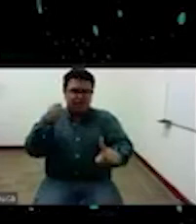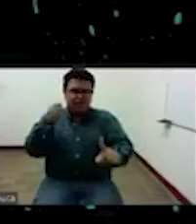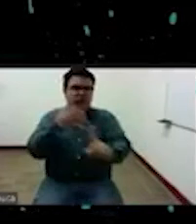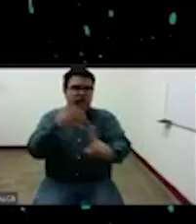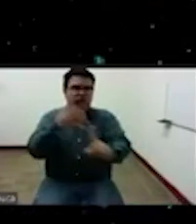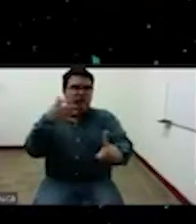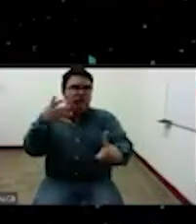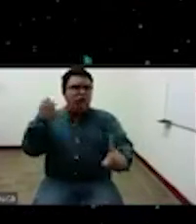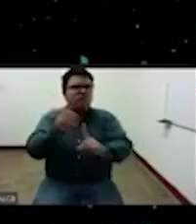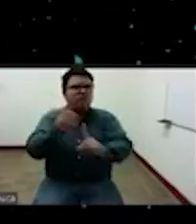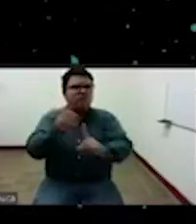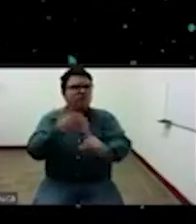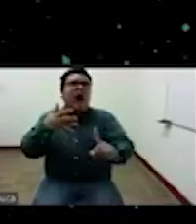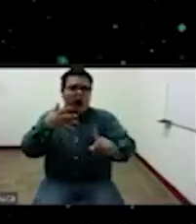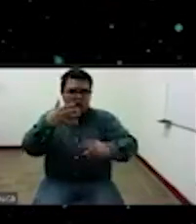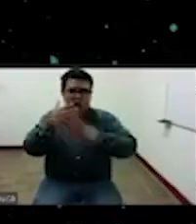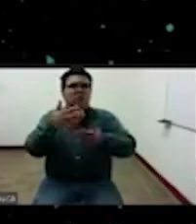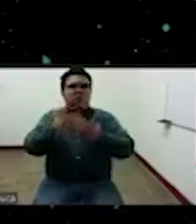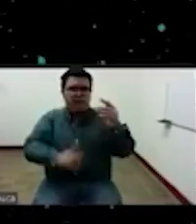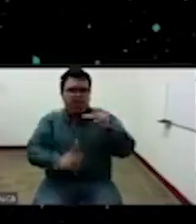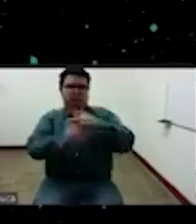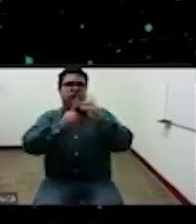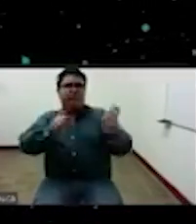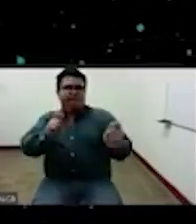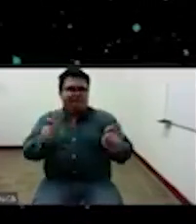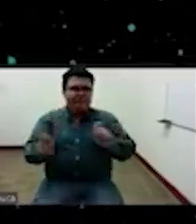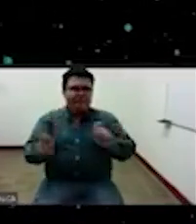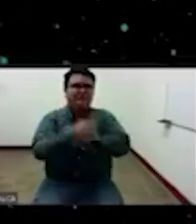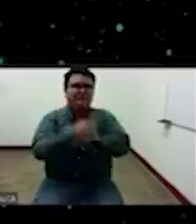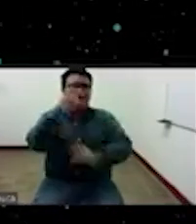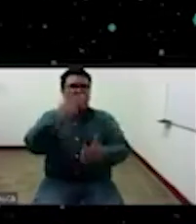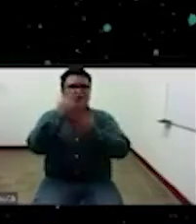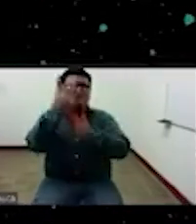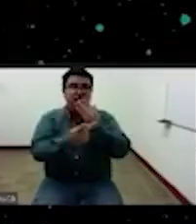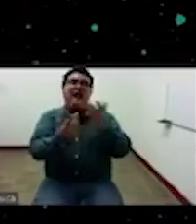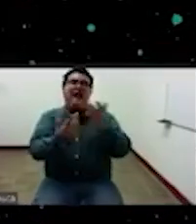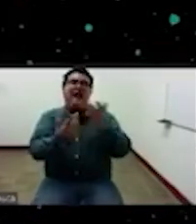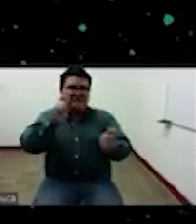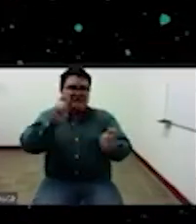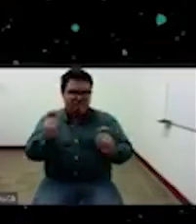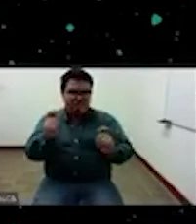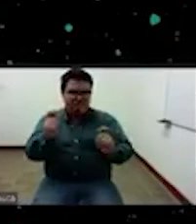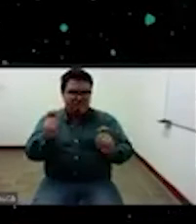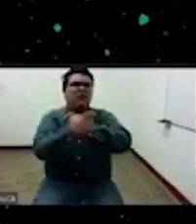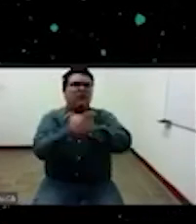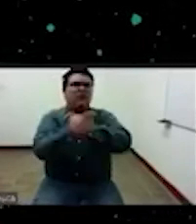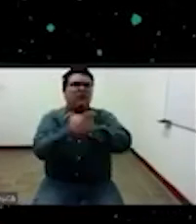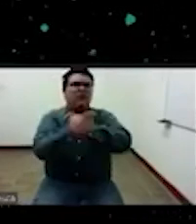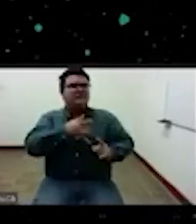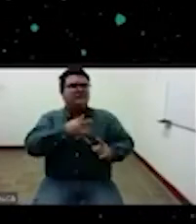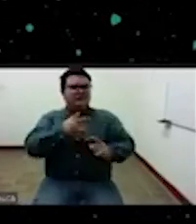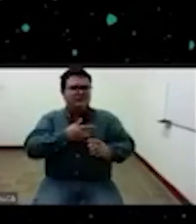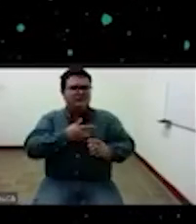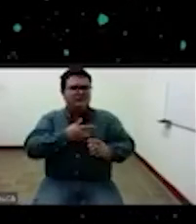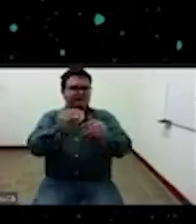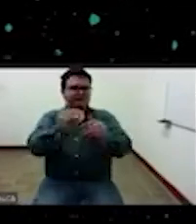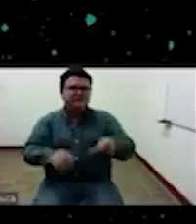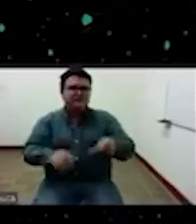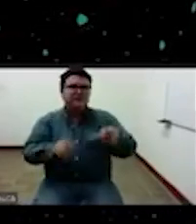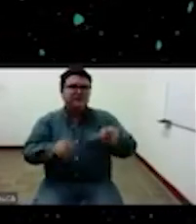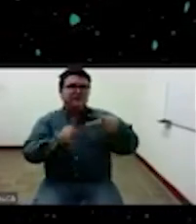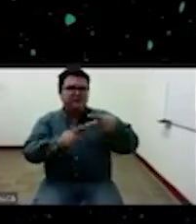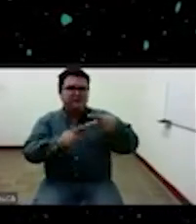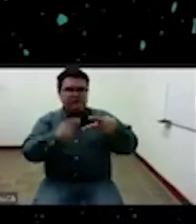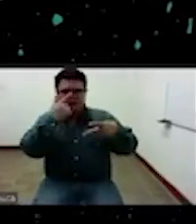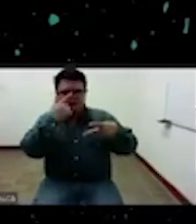un nuevo cambio un nuevo proyecto que permita reconocer esa diferencia en un segundo momento